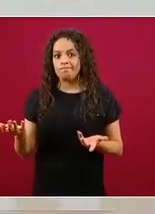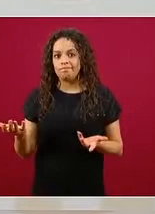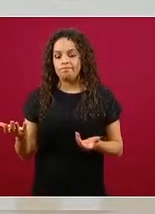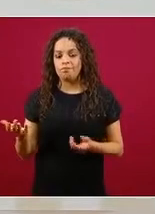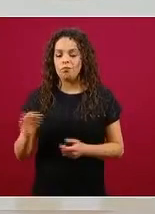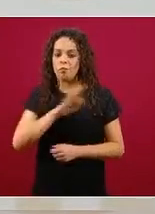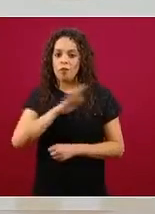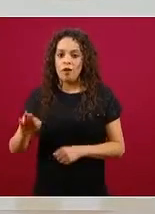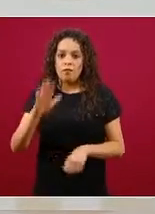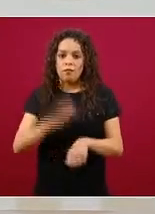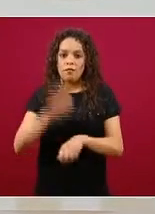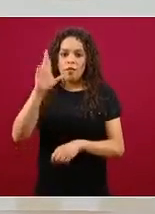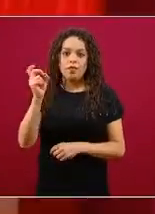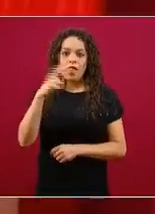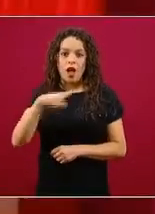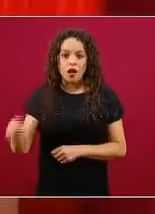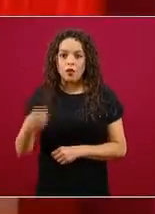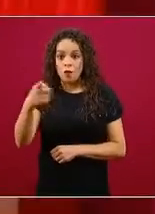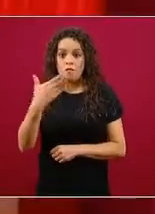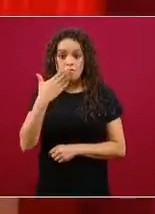tóxicos, inadecuados.